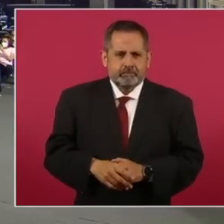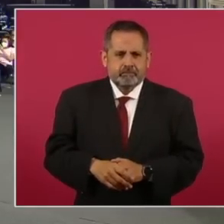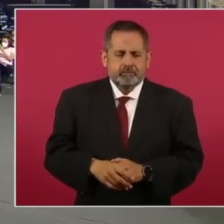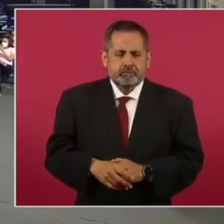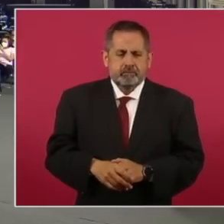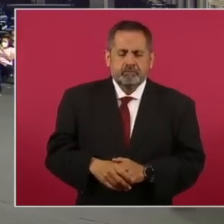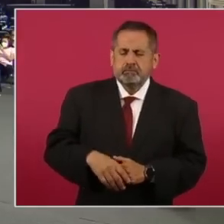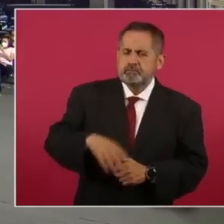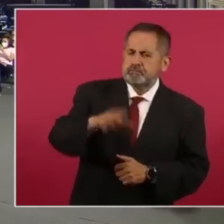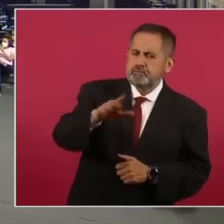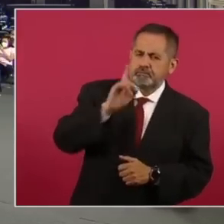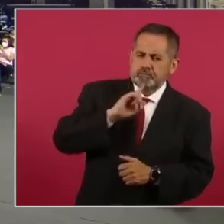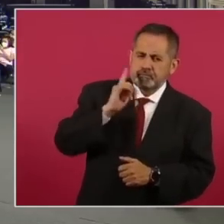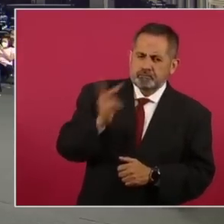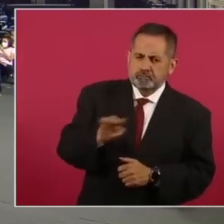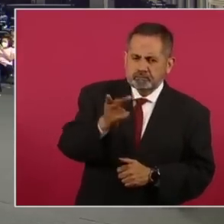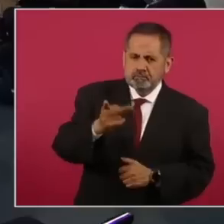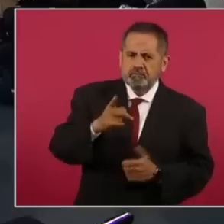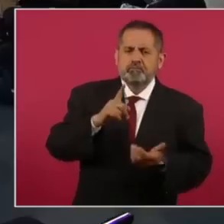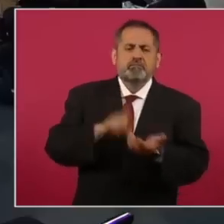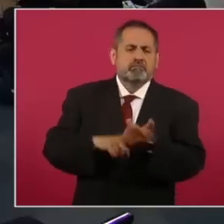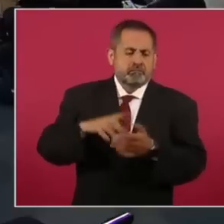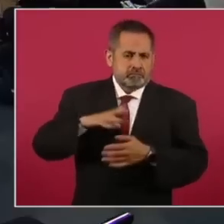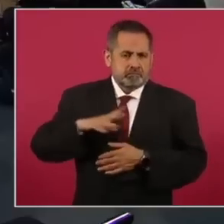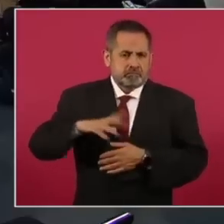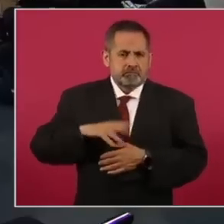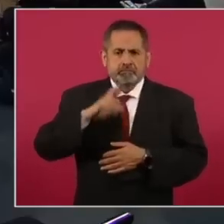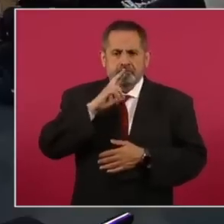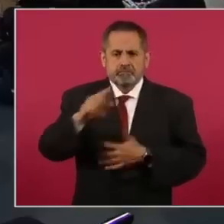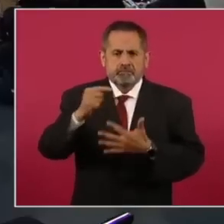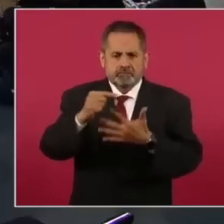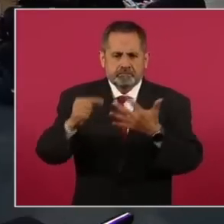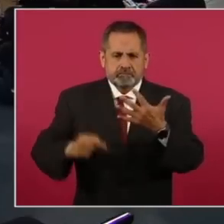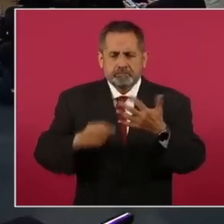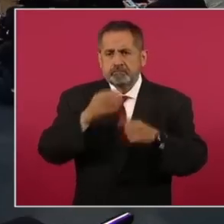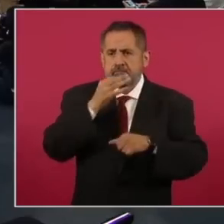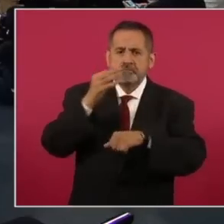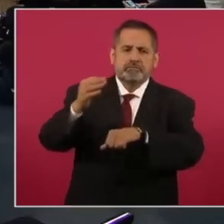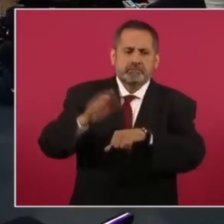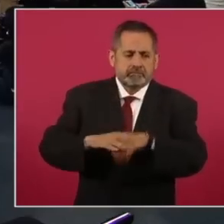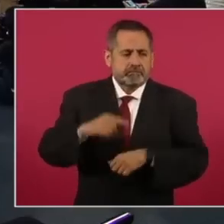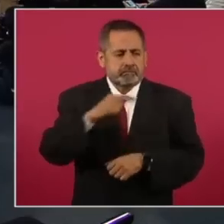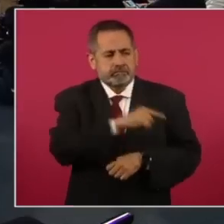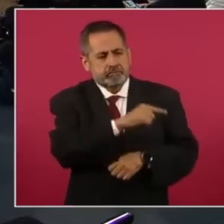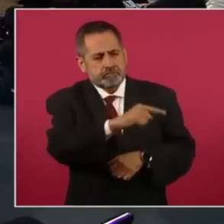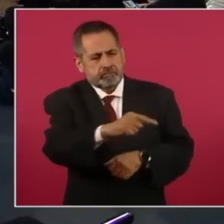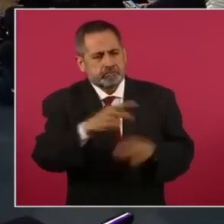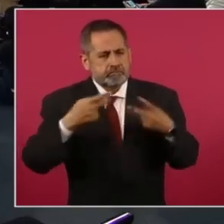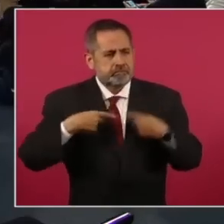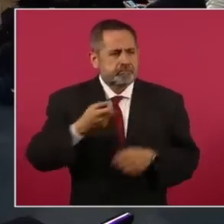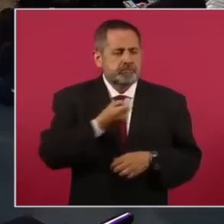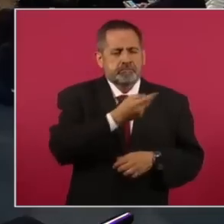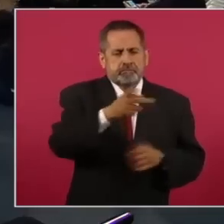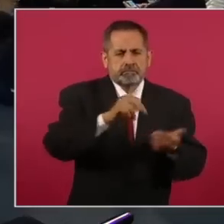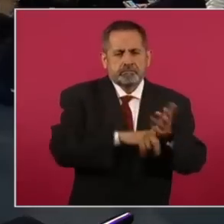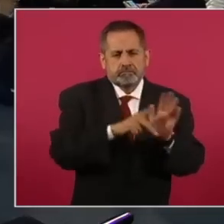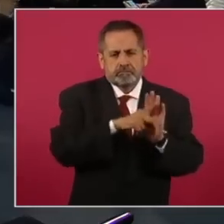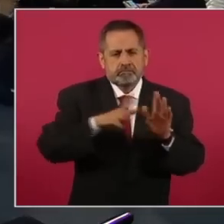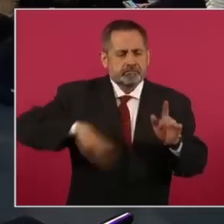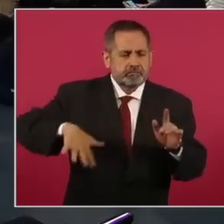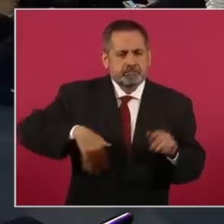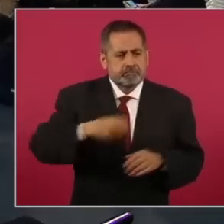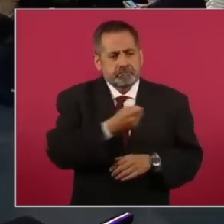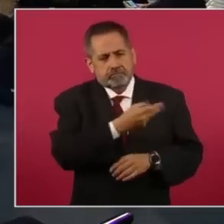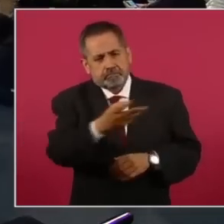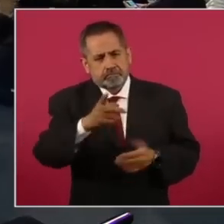¿se podría entender que sí ha habido reportes y avisos de estas personas políticamente expuestas que le he preguntado